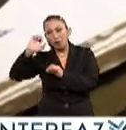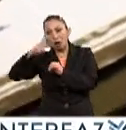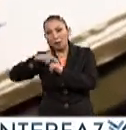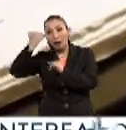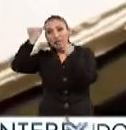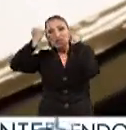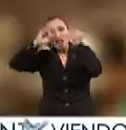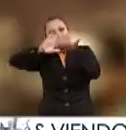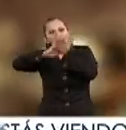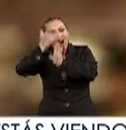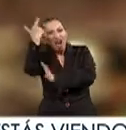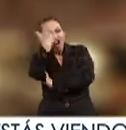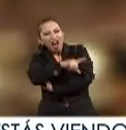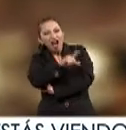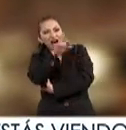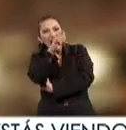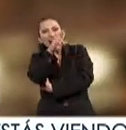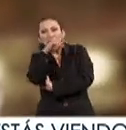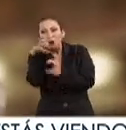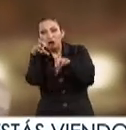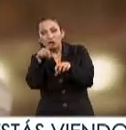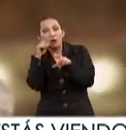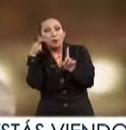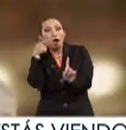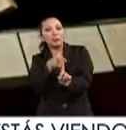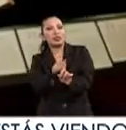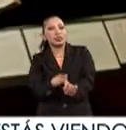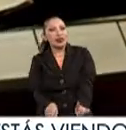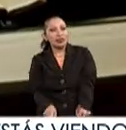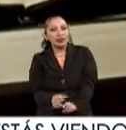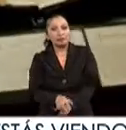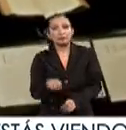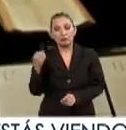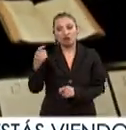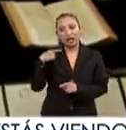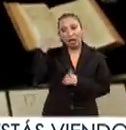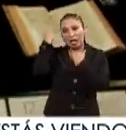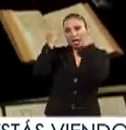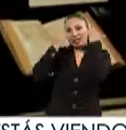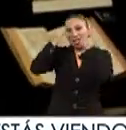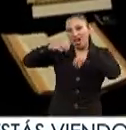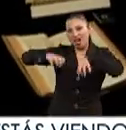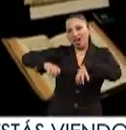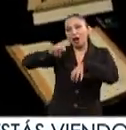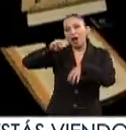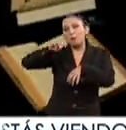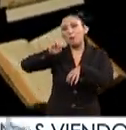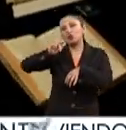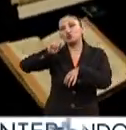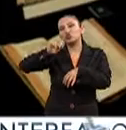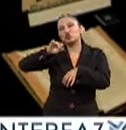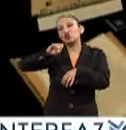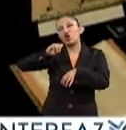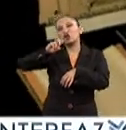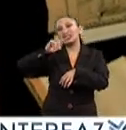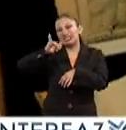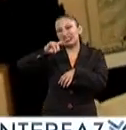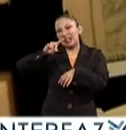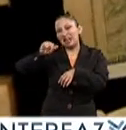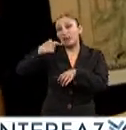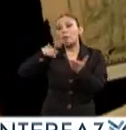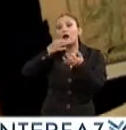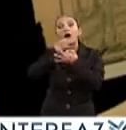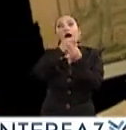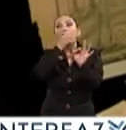monstruosidad fue utilizada con fines distintos. Muchas de estas ideas de monstruosidad se utilizaban como